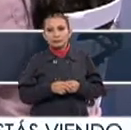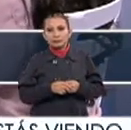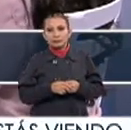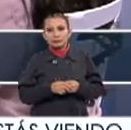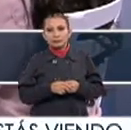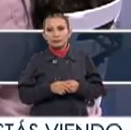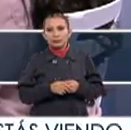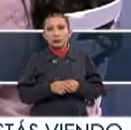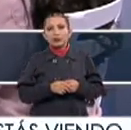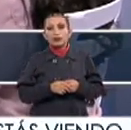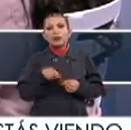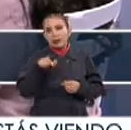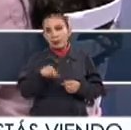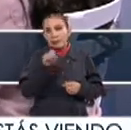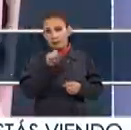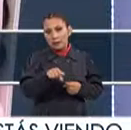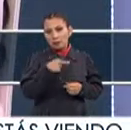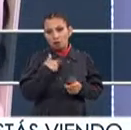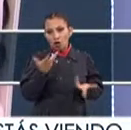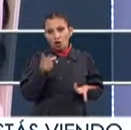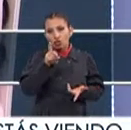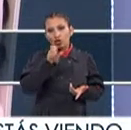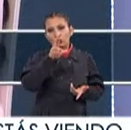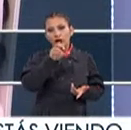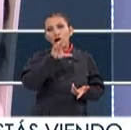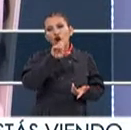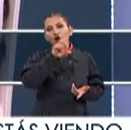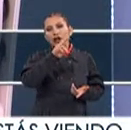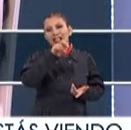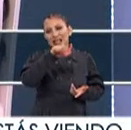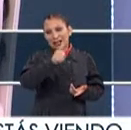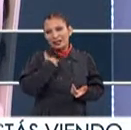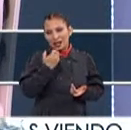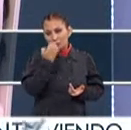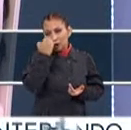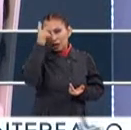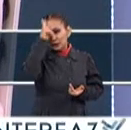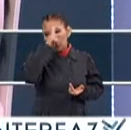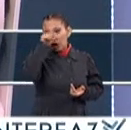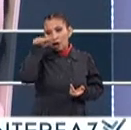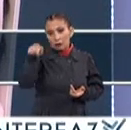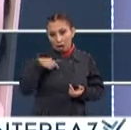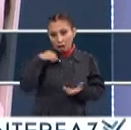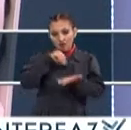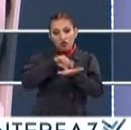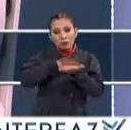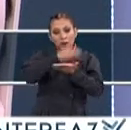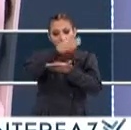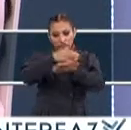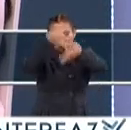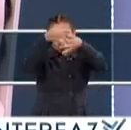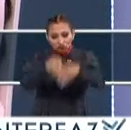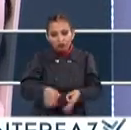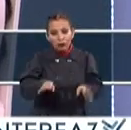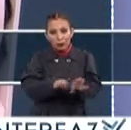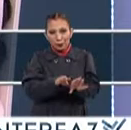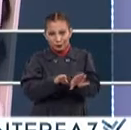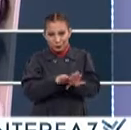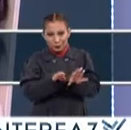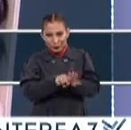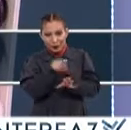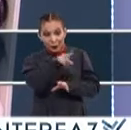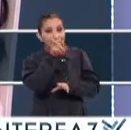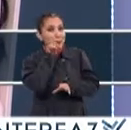uno de gran intensidad De hecho, esa calculación, la doctora Corina Cuevas de la Facultad de Psicología Tiene datos fehacientes de cómo cuando